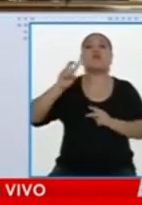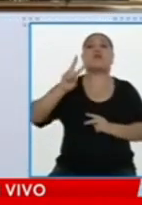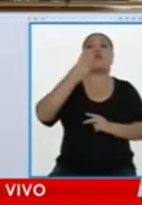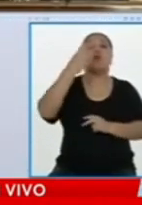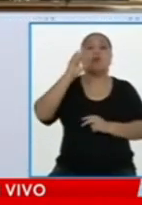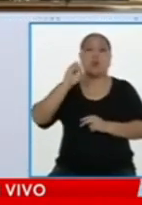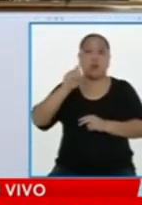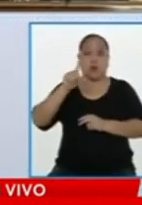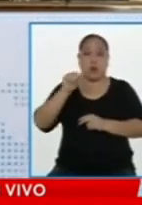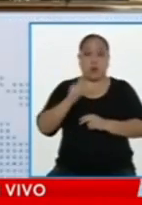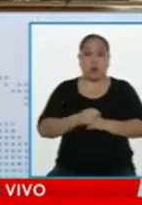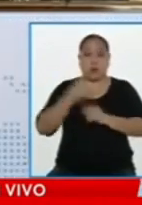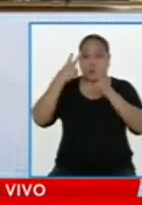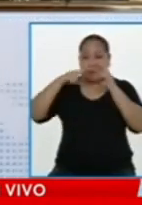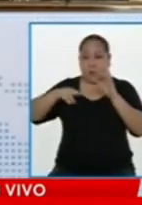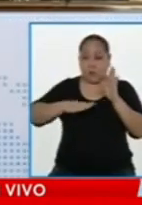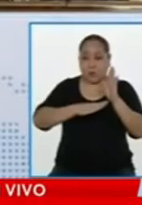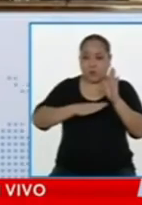culpa.